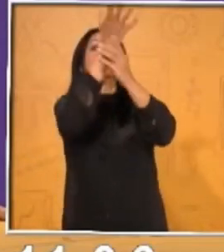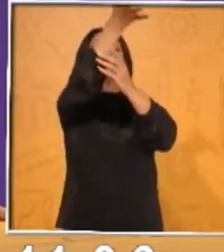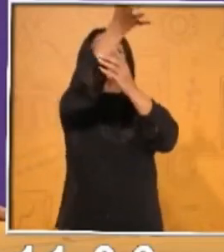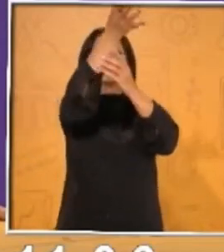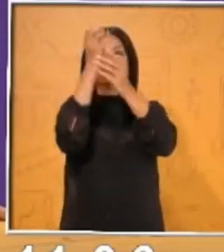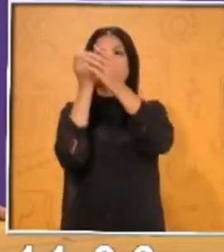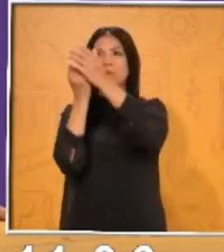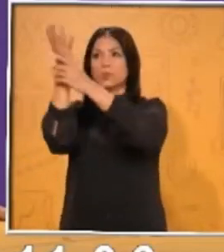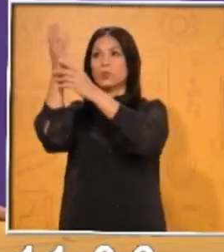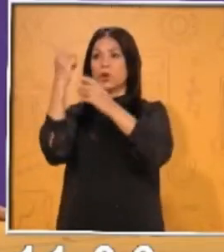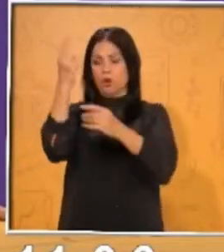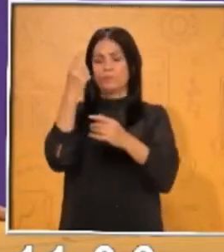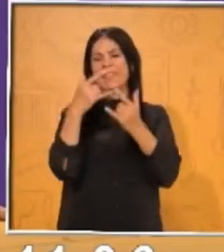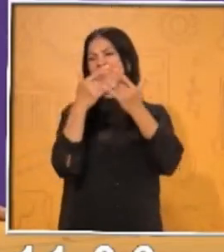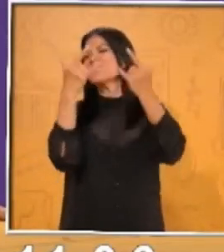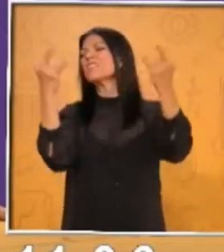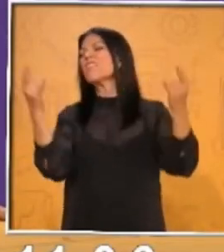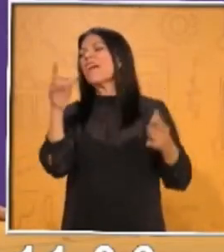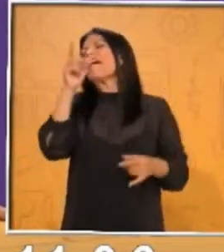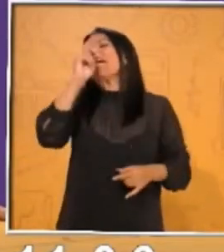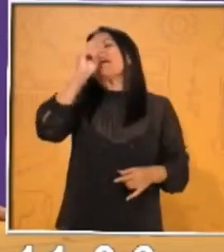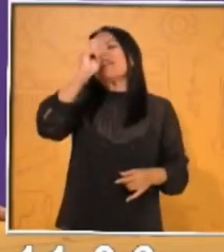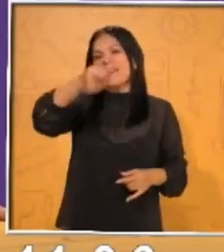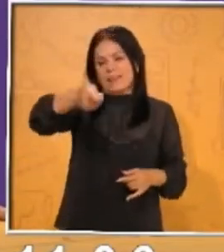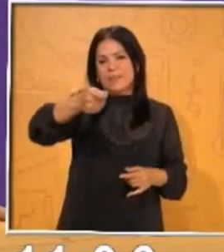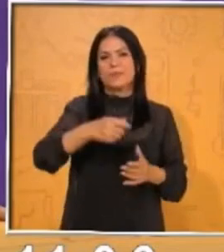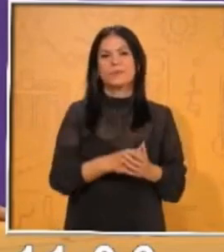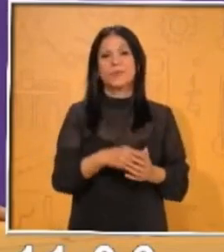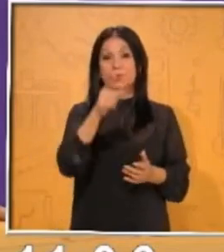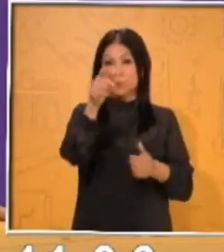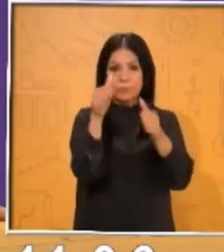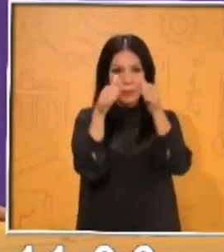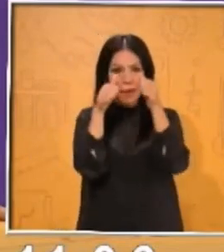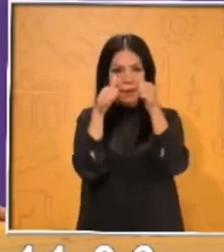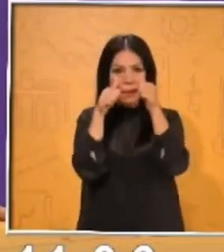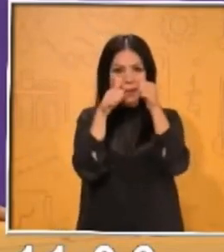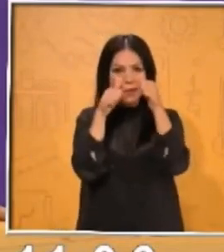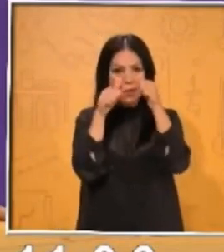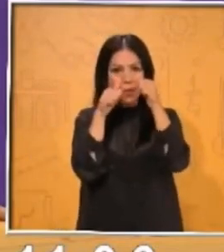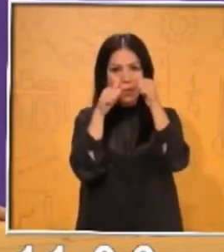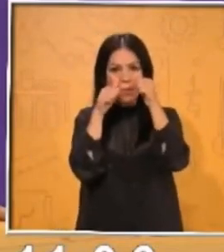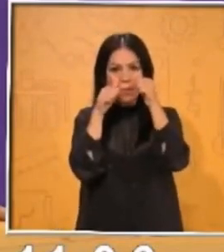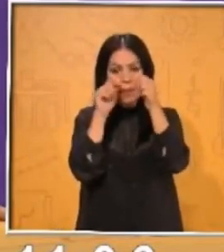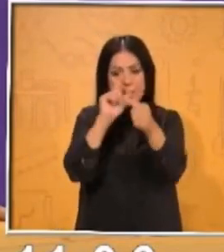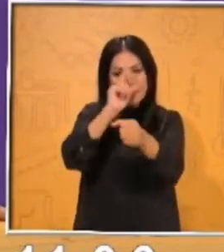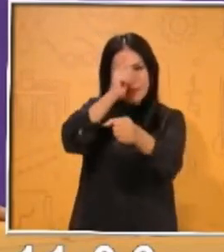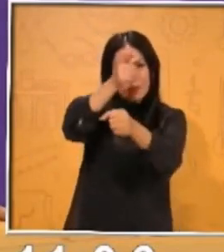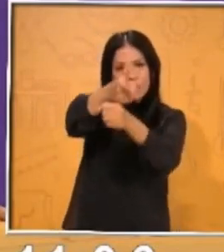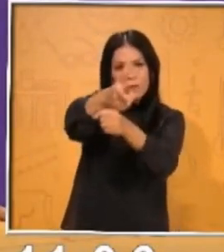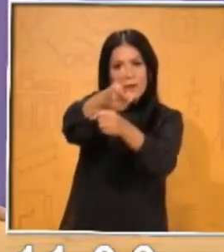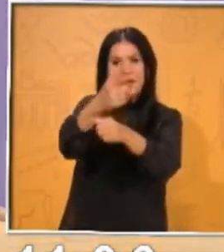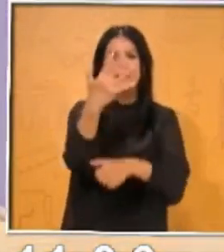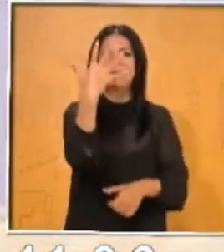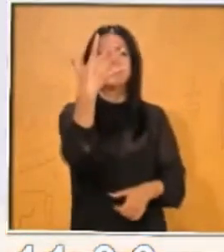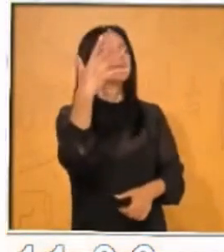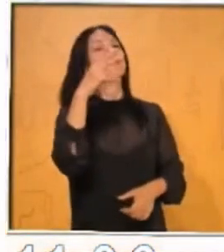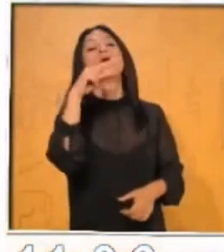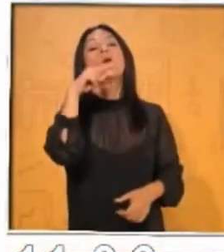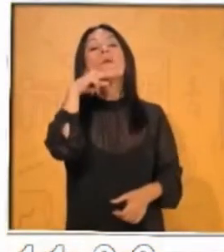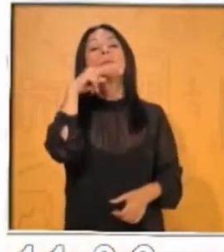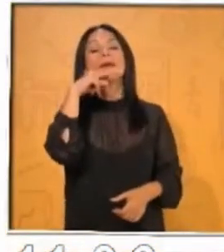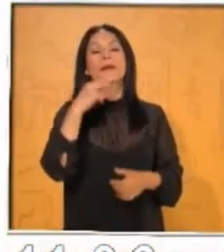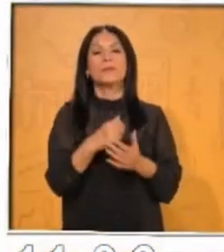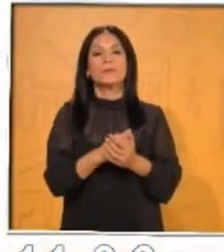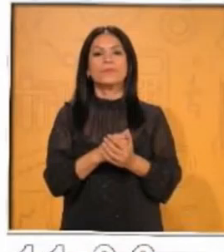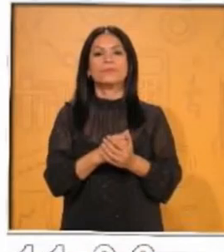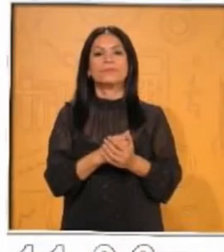Vamos a ver cuál es la leyenda de esta, ¿de acuerdo? Y voy poniendo atención porque vas a escoger cinco verbos, ¿de acuerdo? Vamos a empezar, el